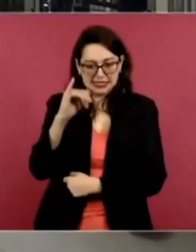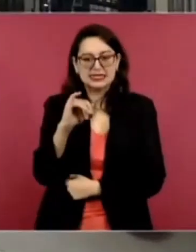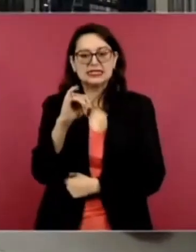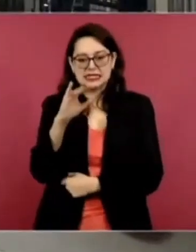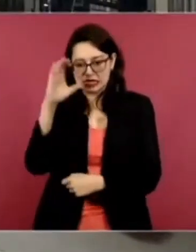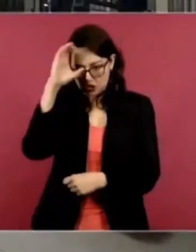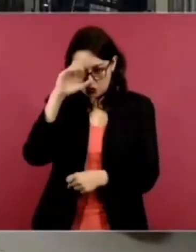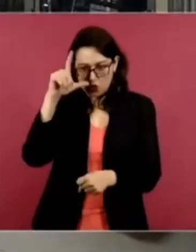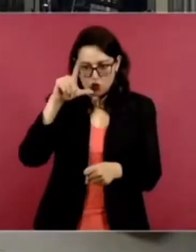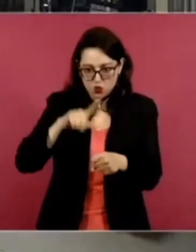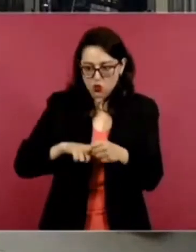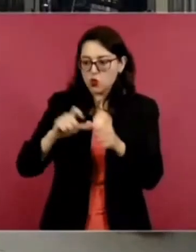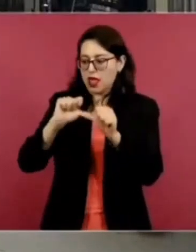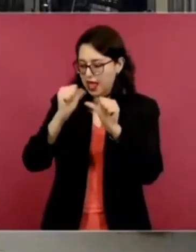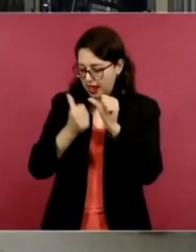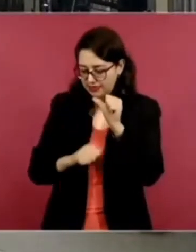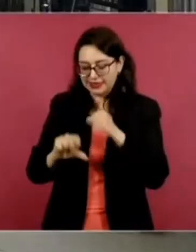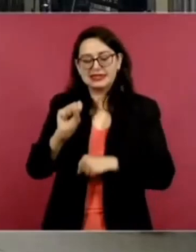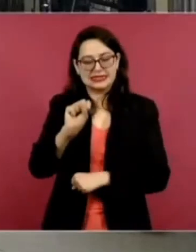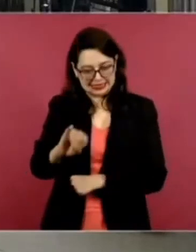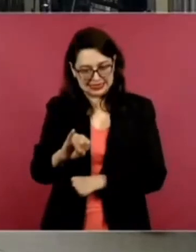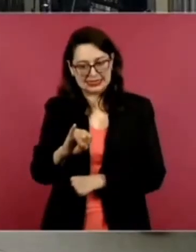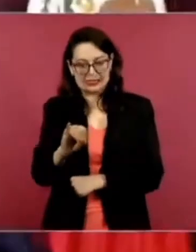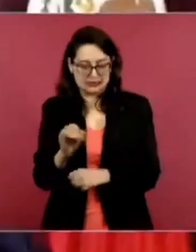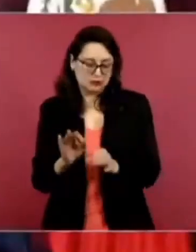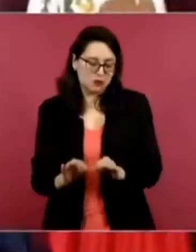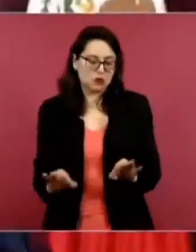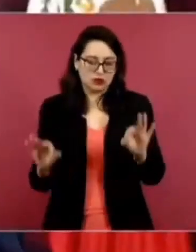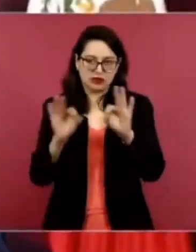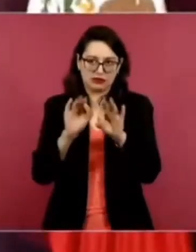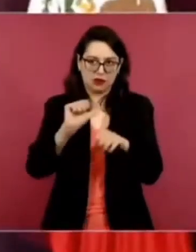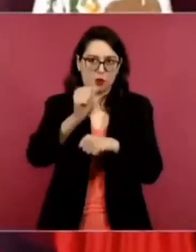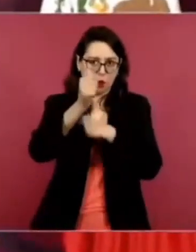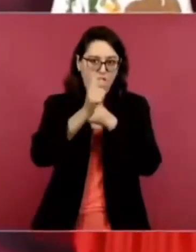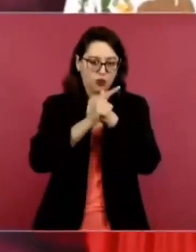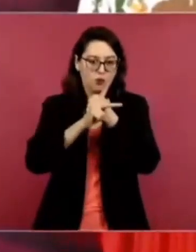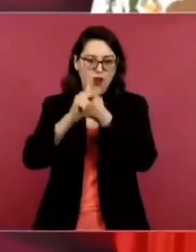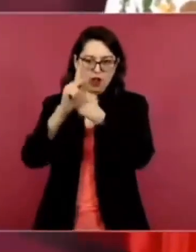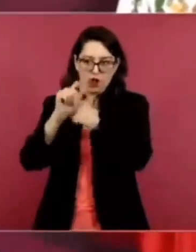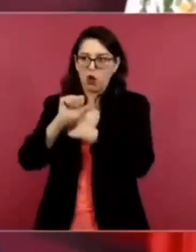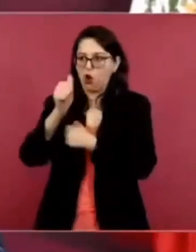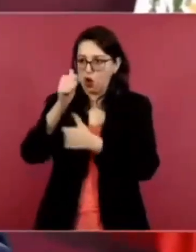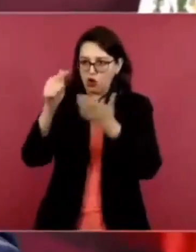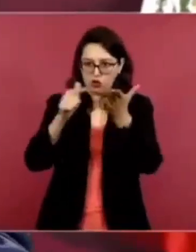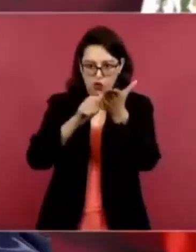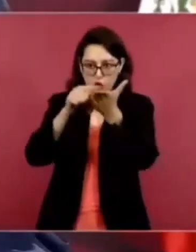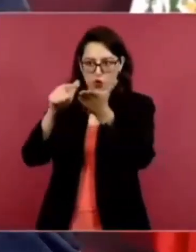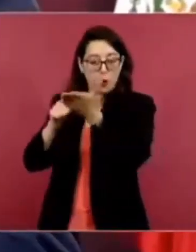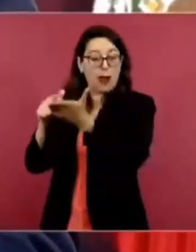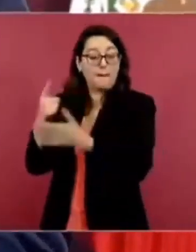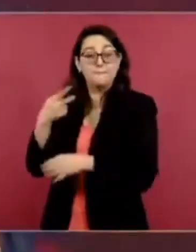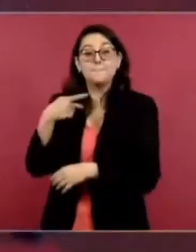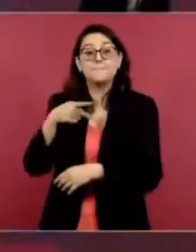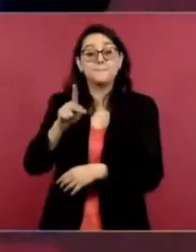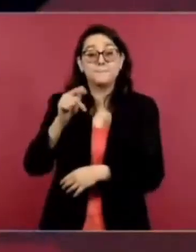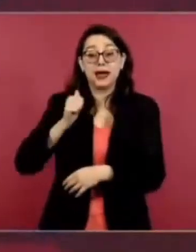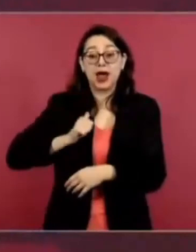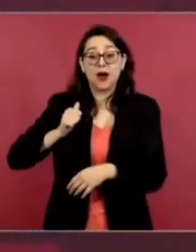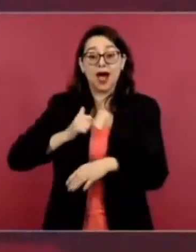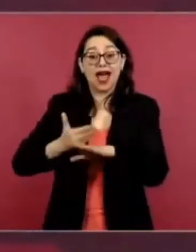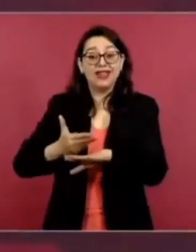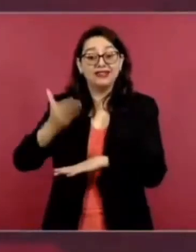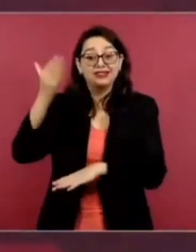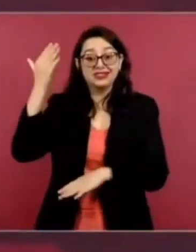cultura universal, la literatura, llegaba